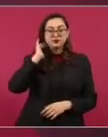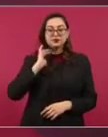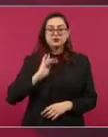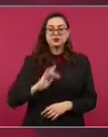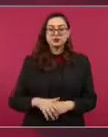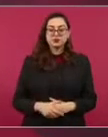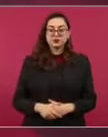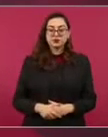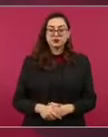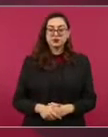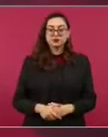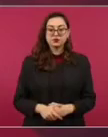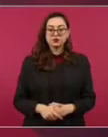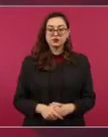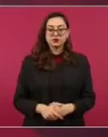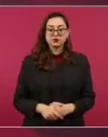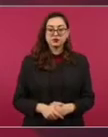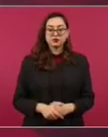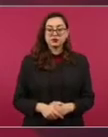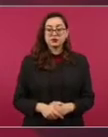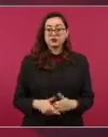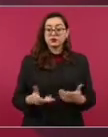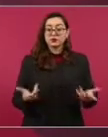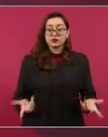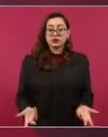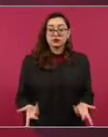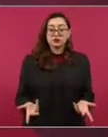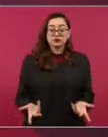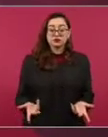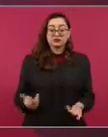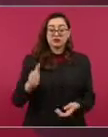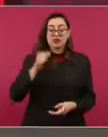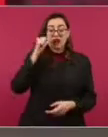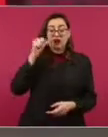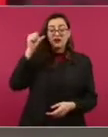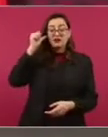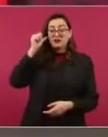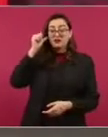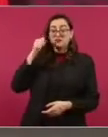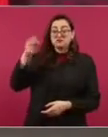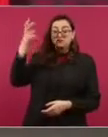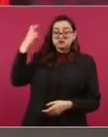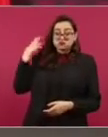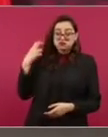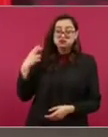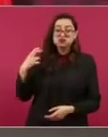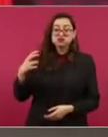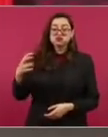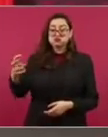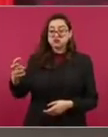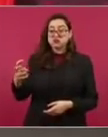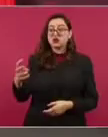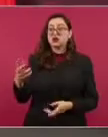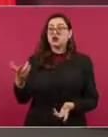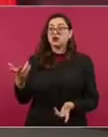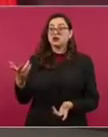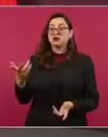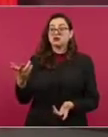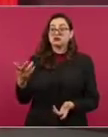Pues era viajar ayer todo el día, estar hoy,